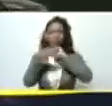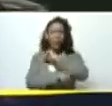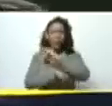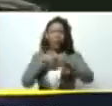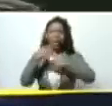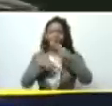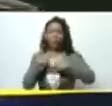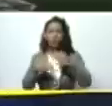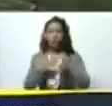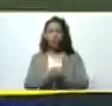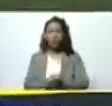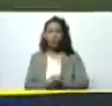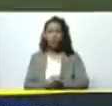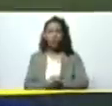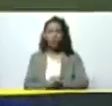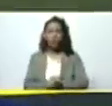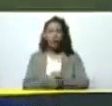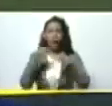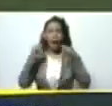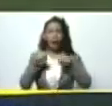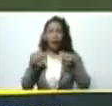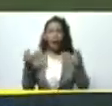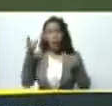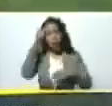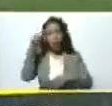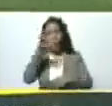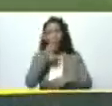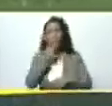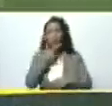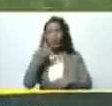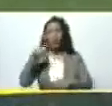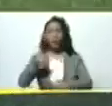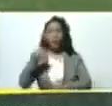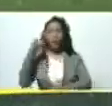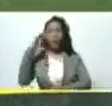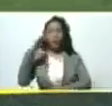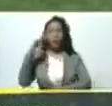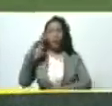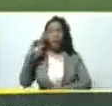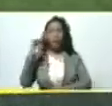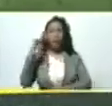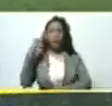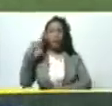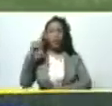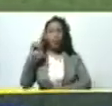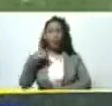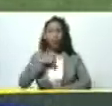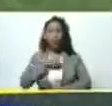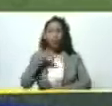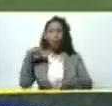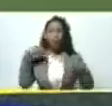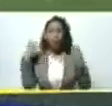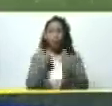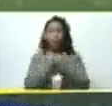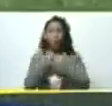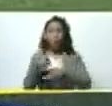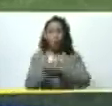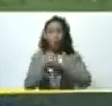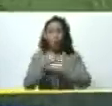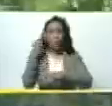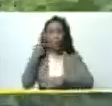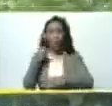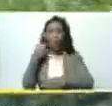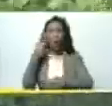de parte pues de todo este pueblo hermoso de sedeño quien hoy conjuntamente con nuestro gobernador bolivariano Ernesto